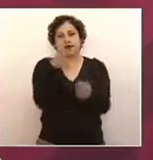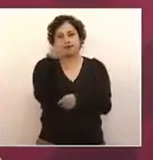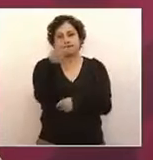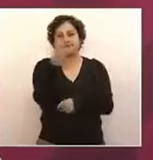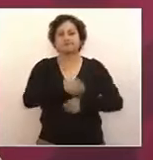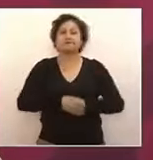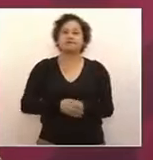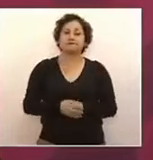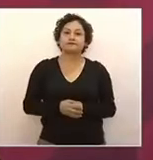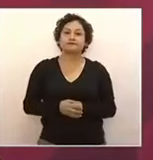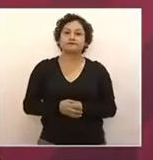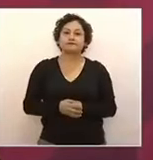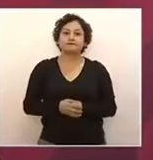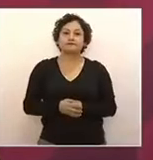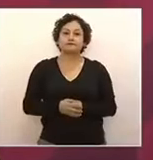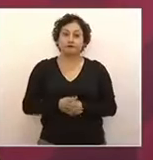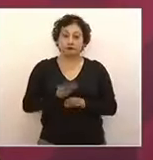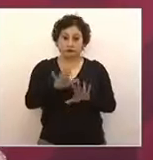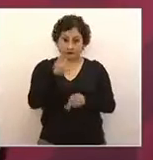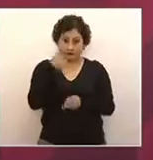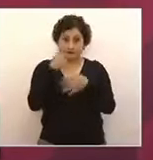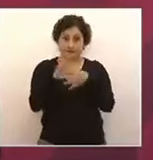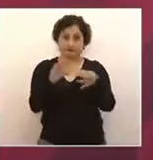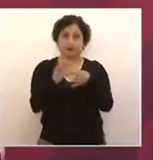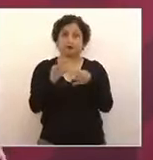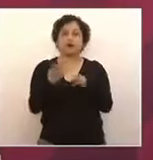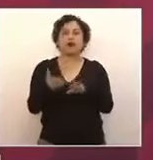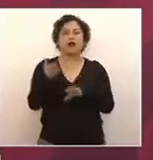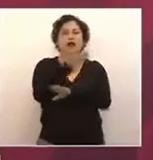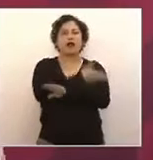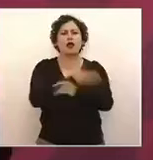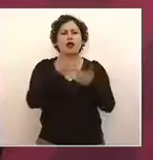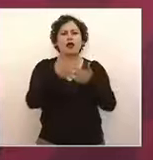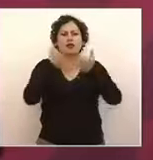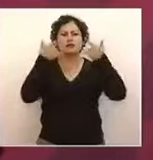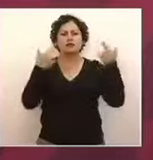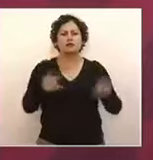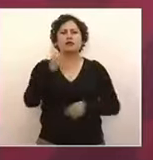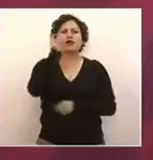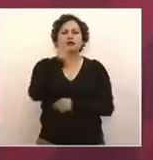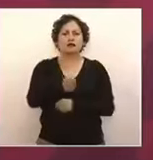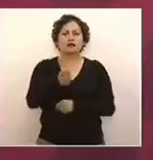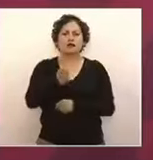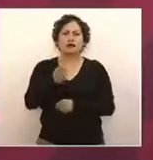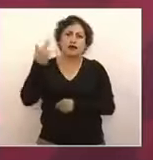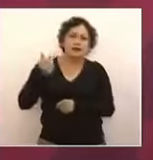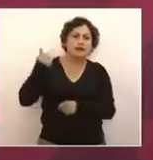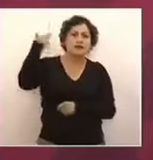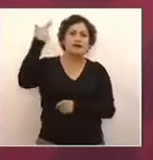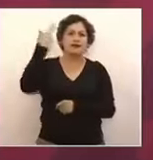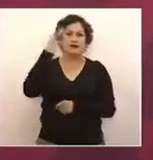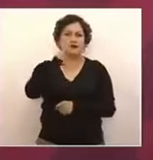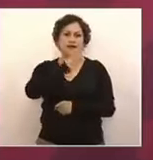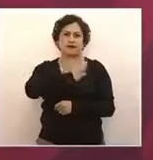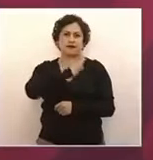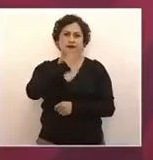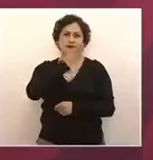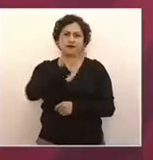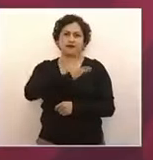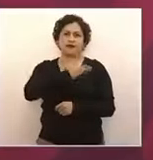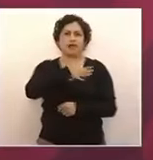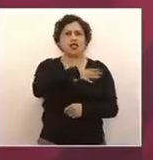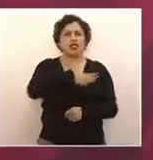la corona española, no solamente al perdón que engrandece a los pueblos,